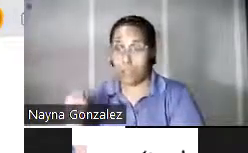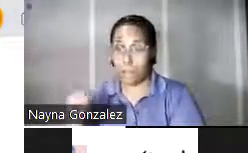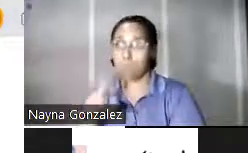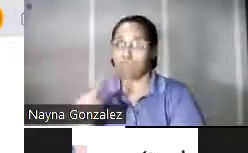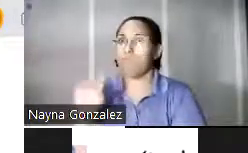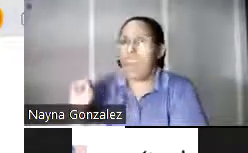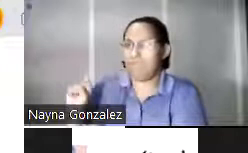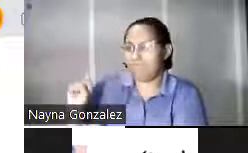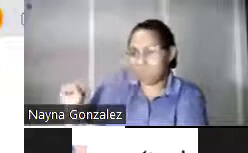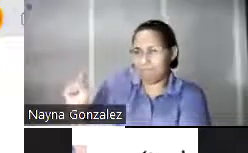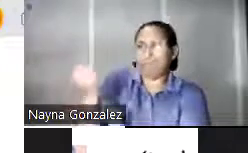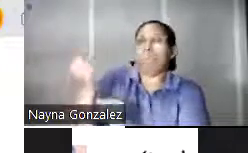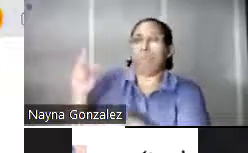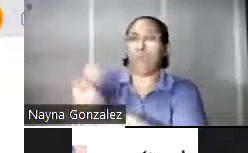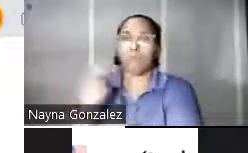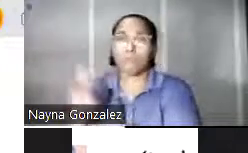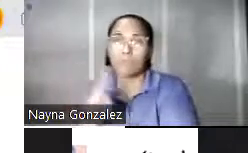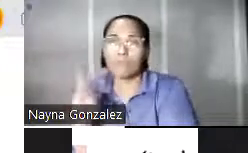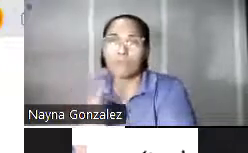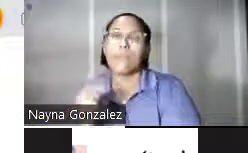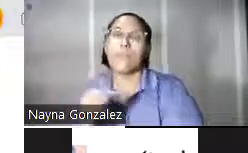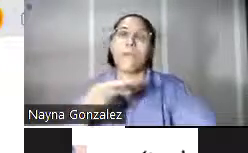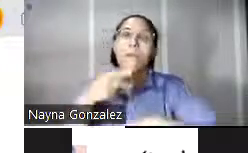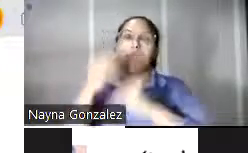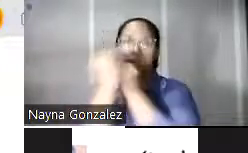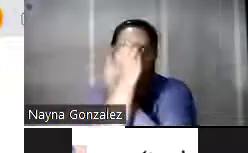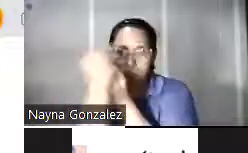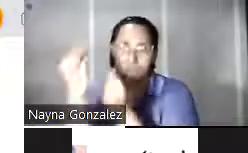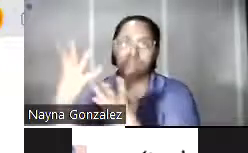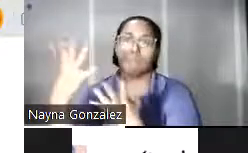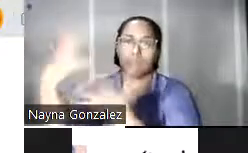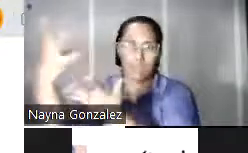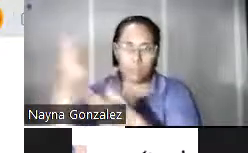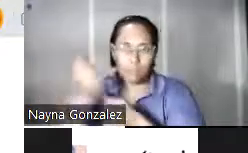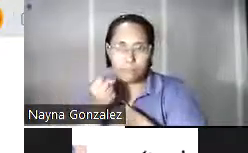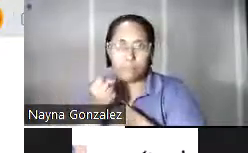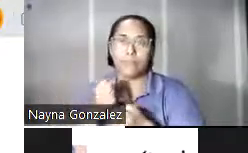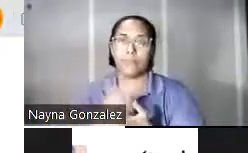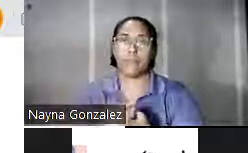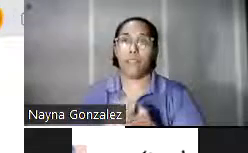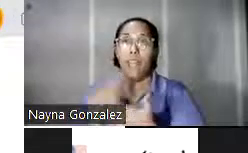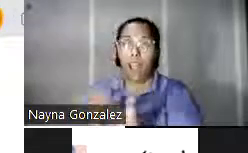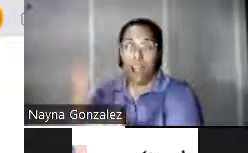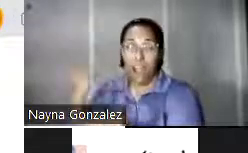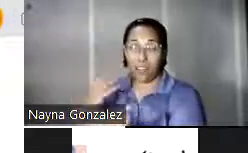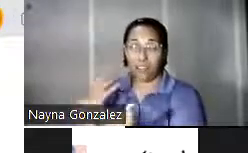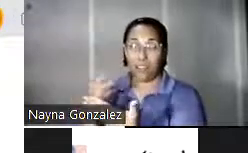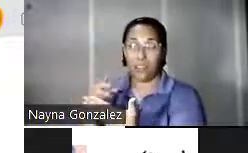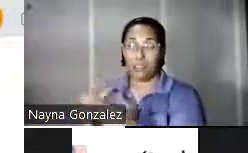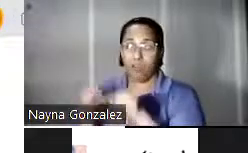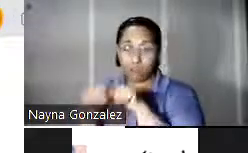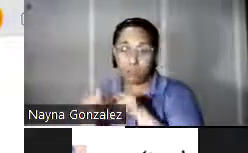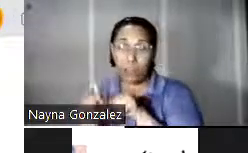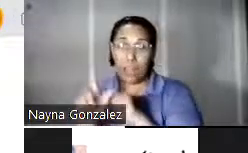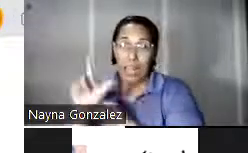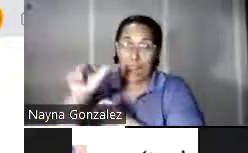utilizado por los puertorriqueños para obtener información antes, durante y después del huracán María.